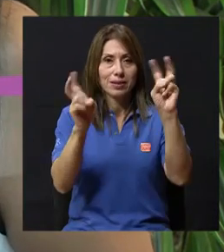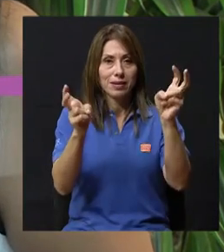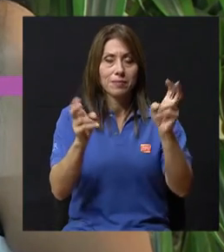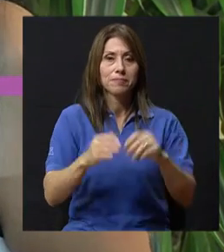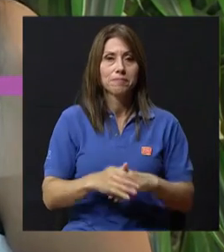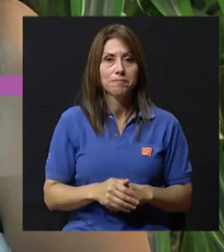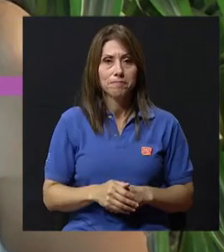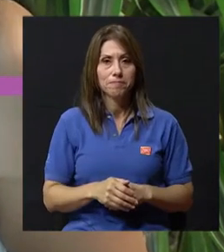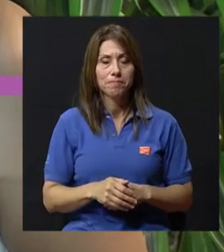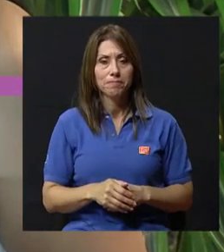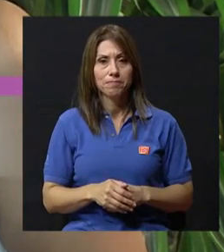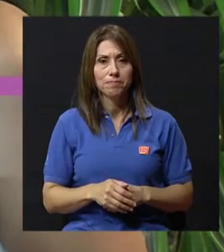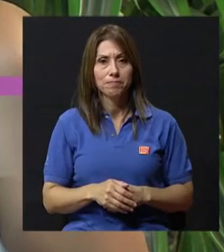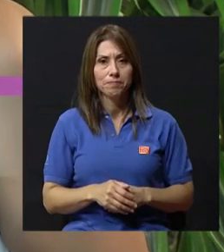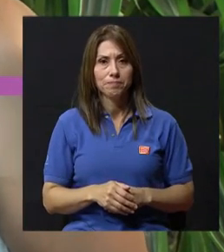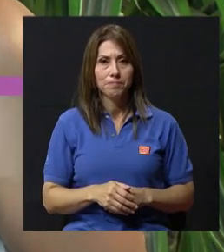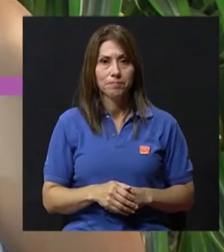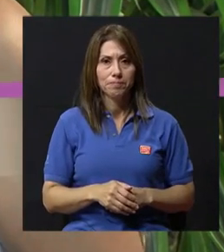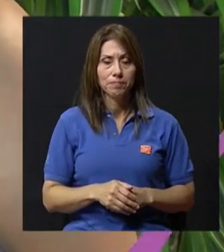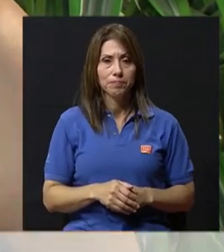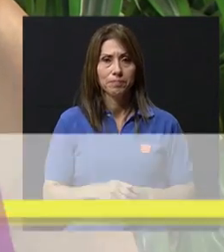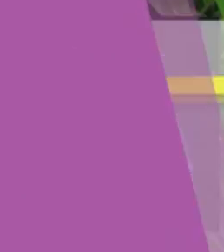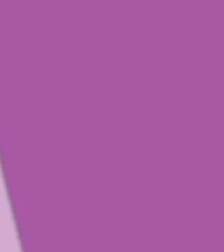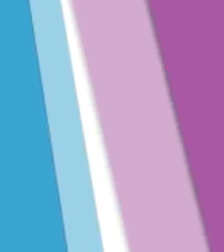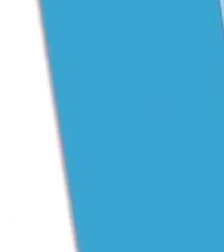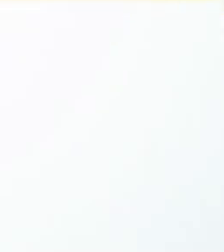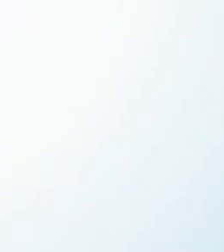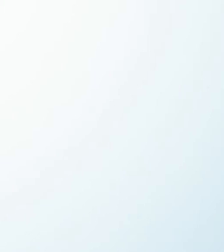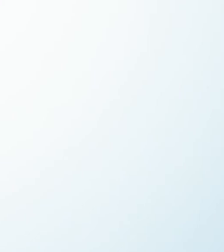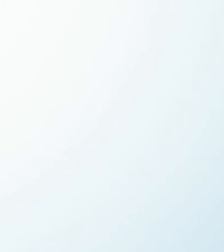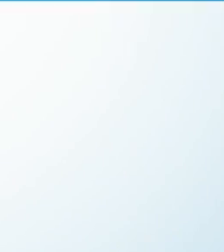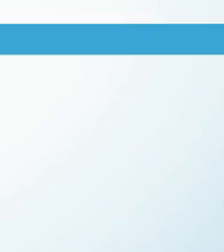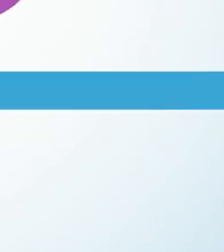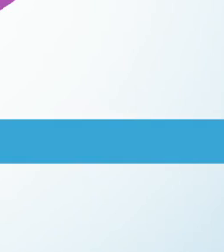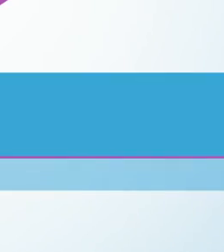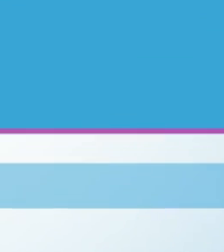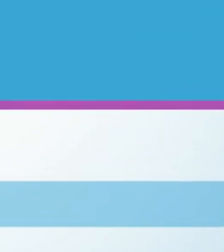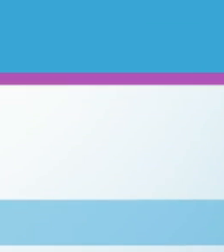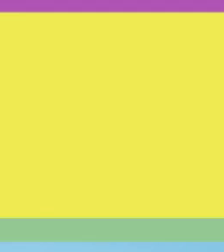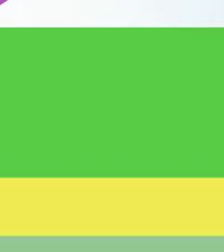continuar conversando acerca del asma en Costa Rica. Gracias. Gracias. Gracias.